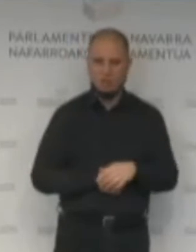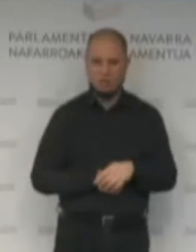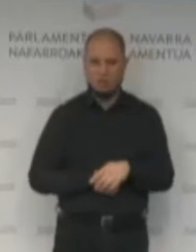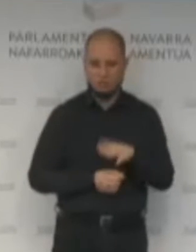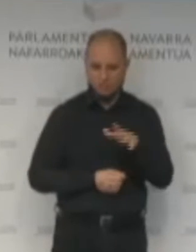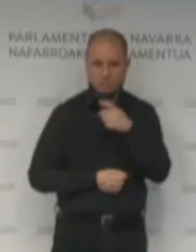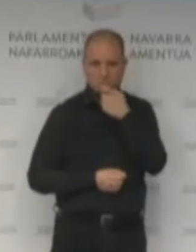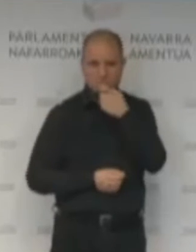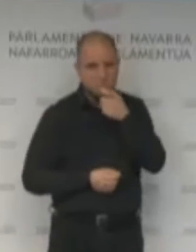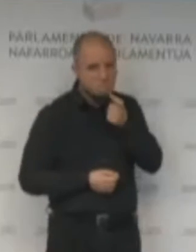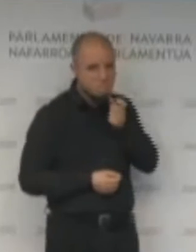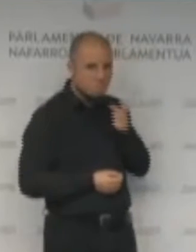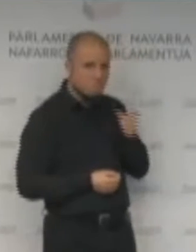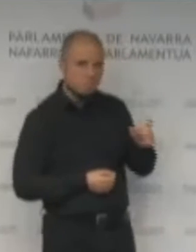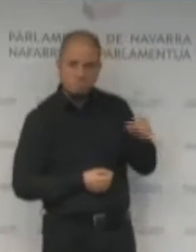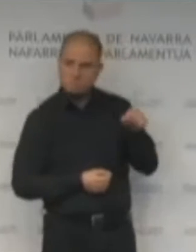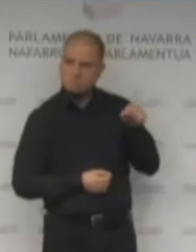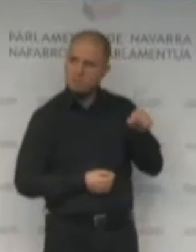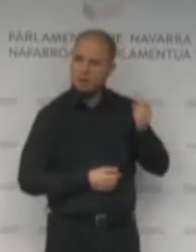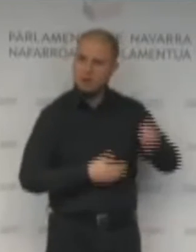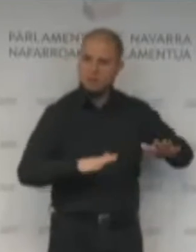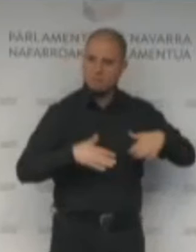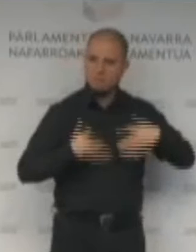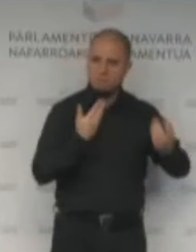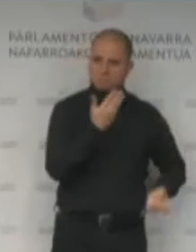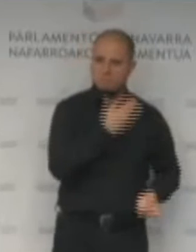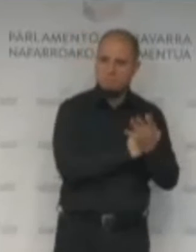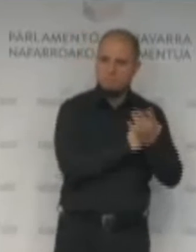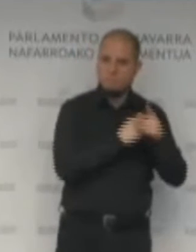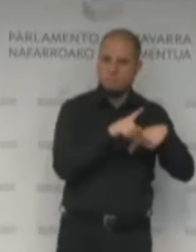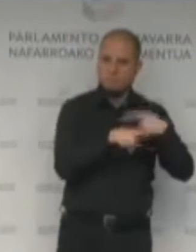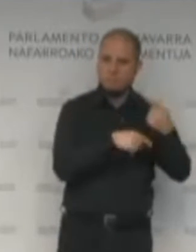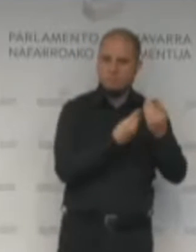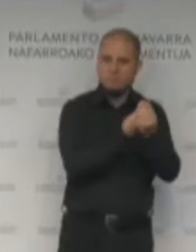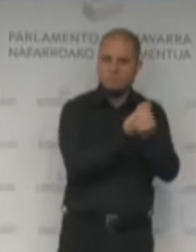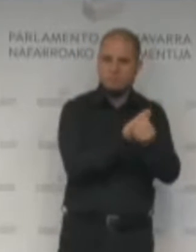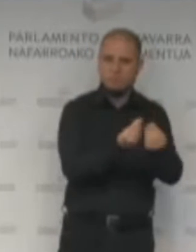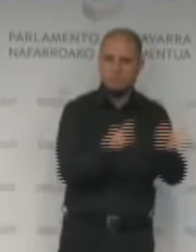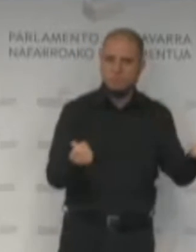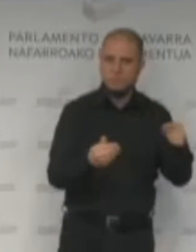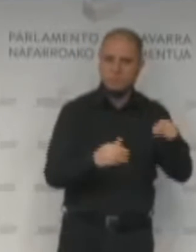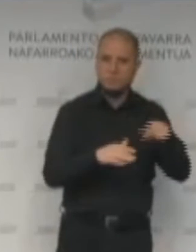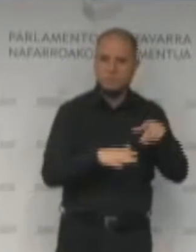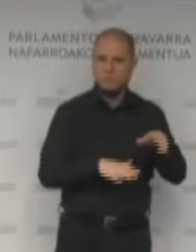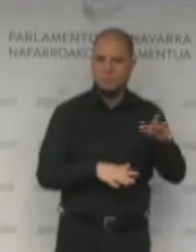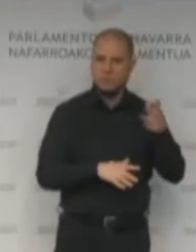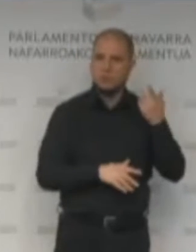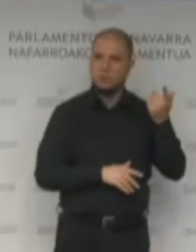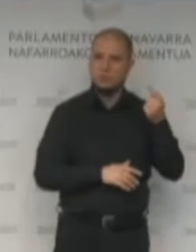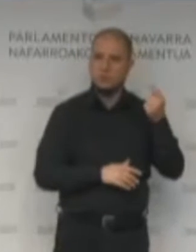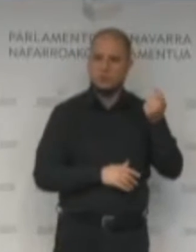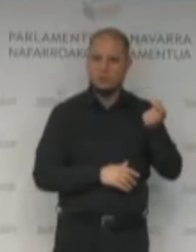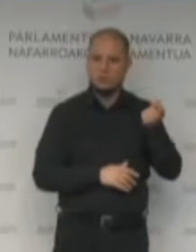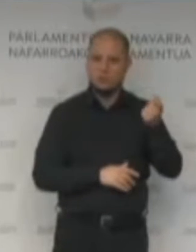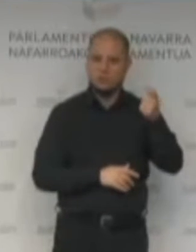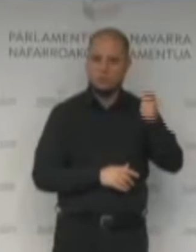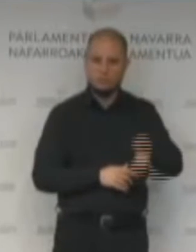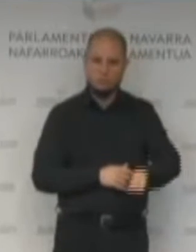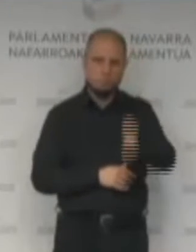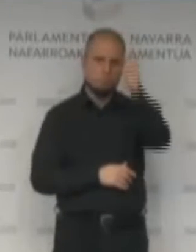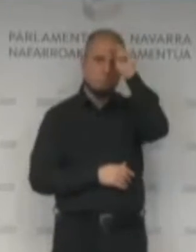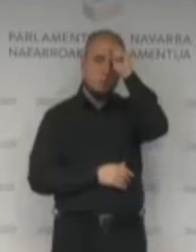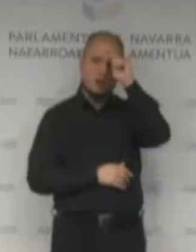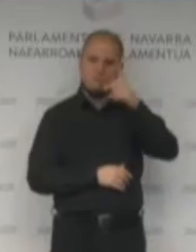que aparecen en determinados momentos que luego se diluyen, pero que se quedan también en el imaginario. Austericidio.